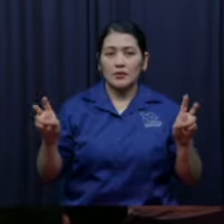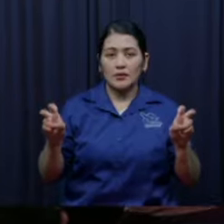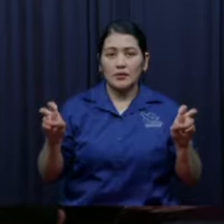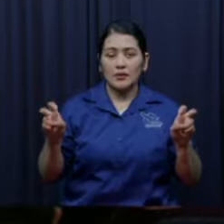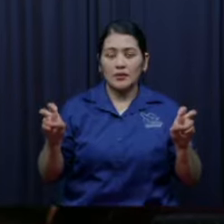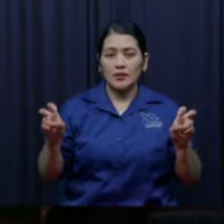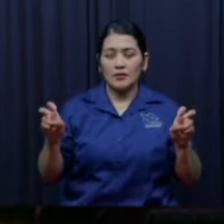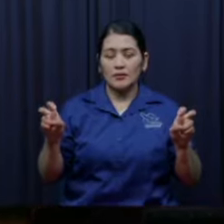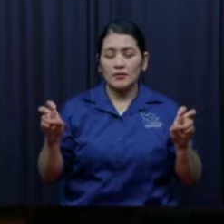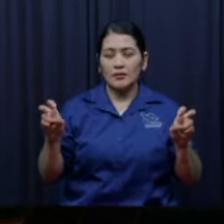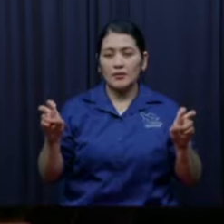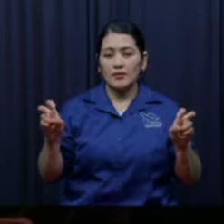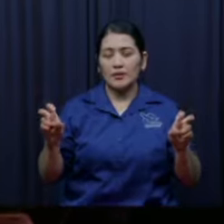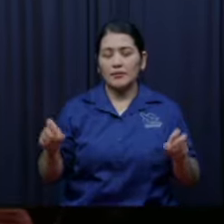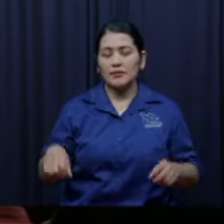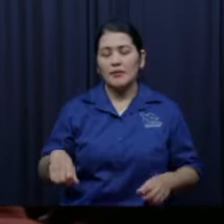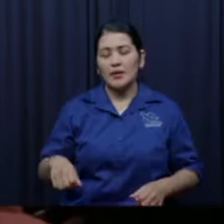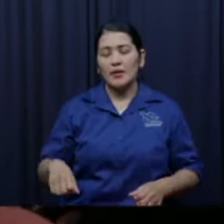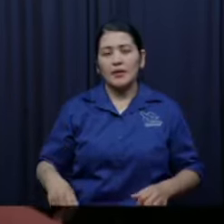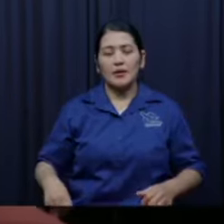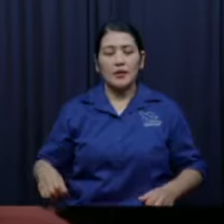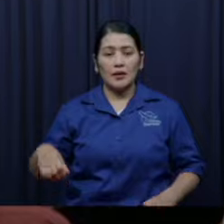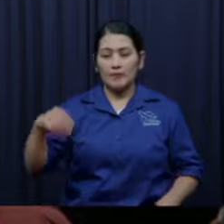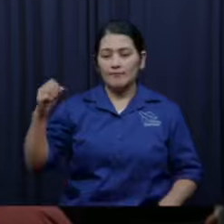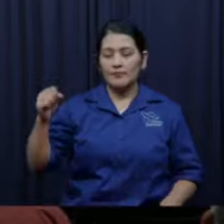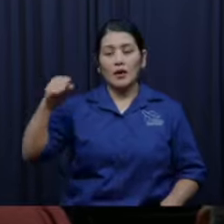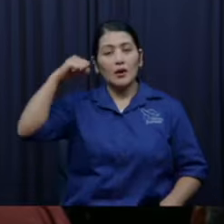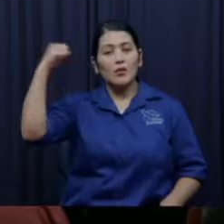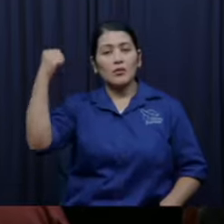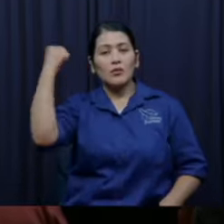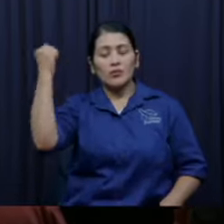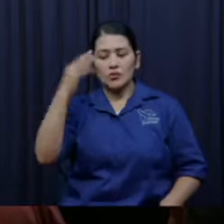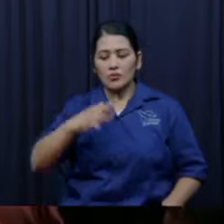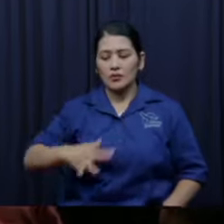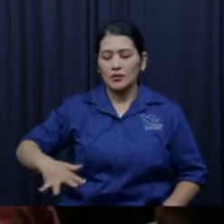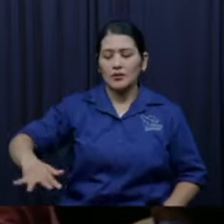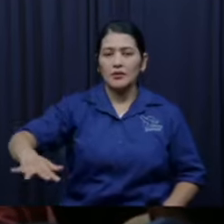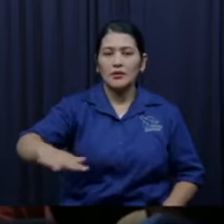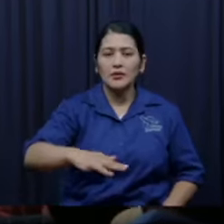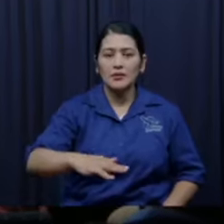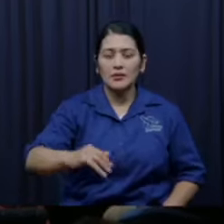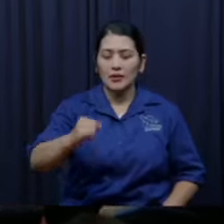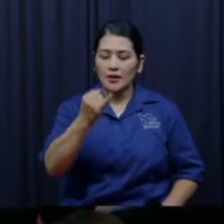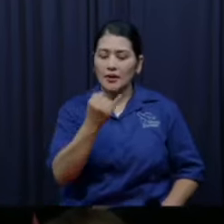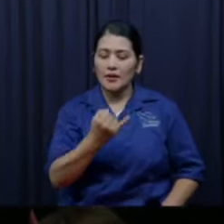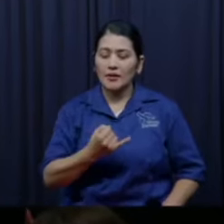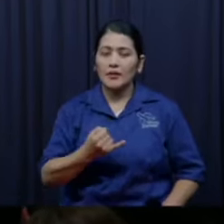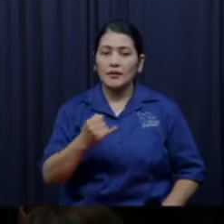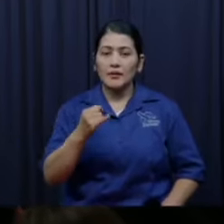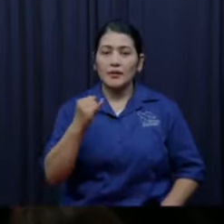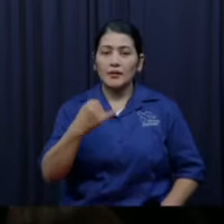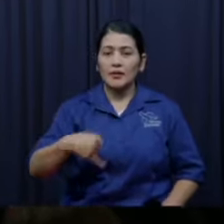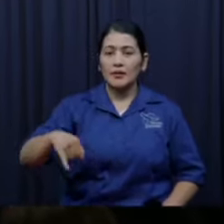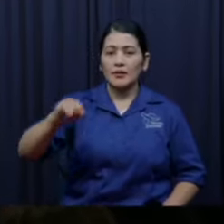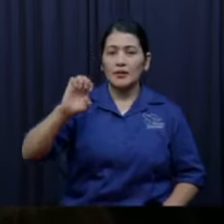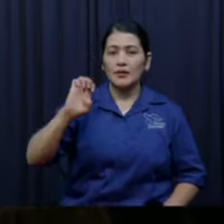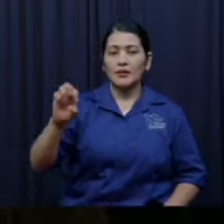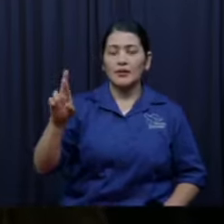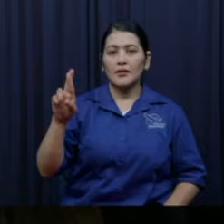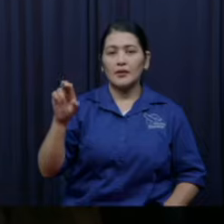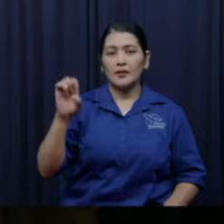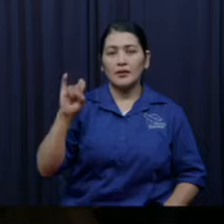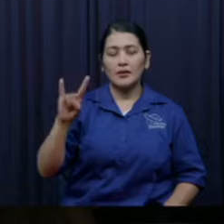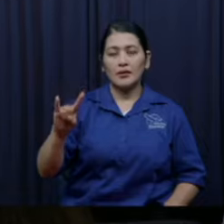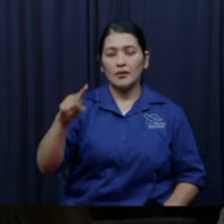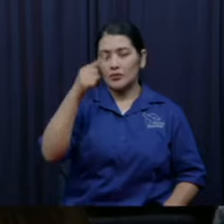De la conquista de Jerusalén yo quisiera hablar dos versículos,